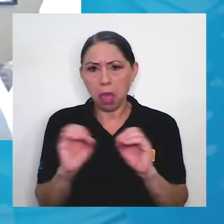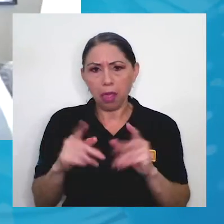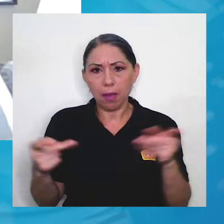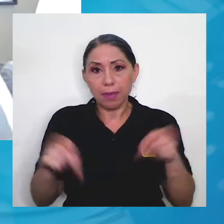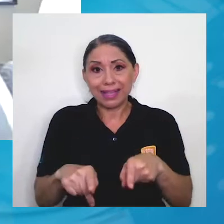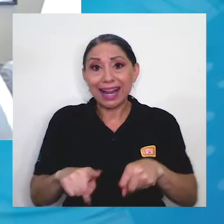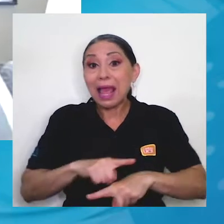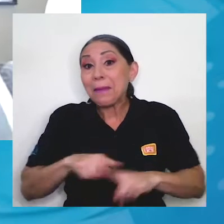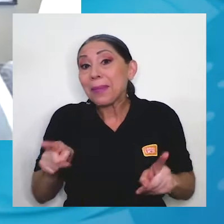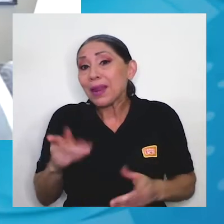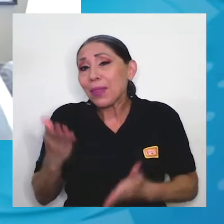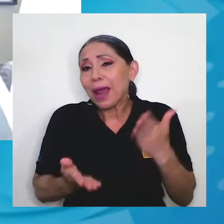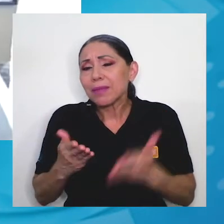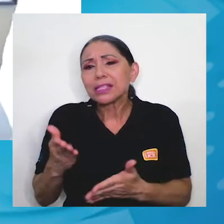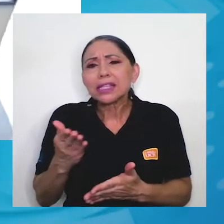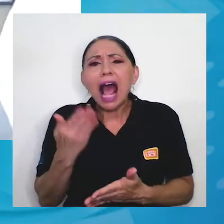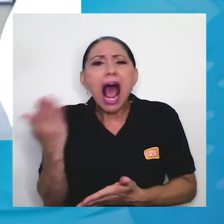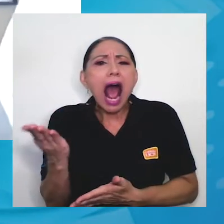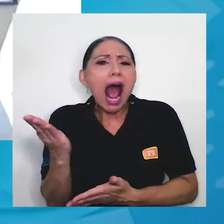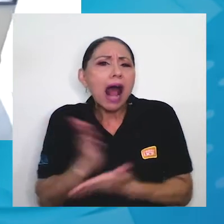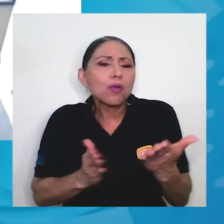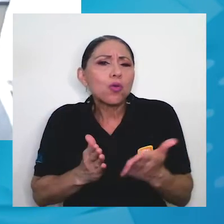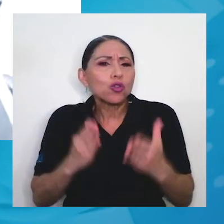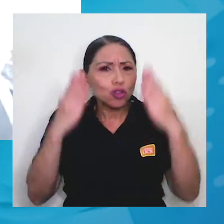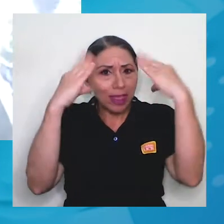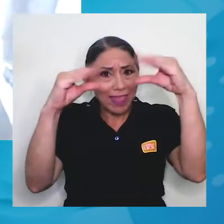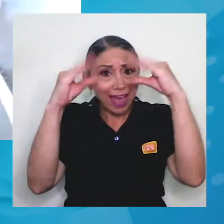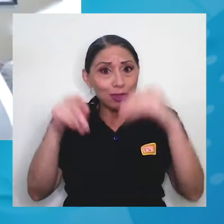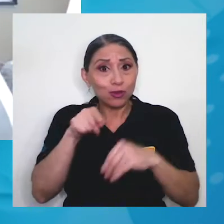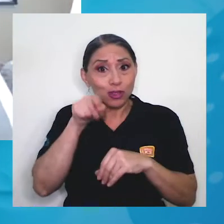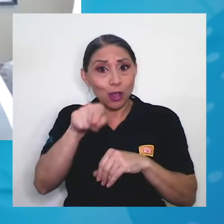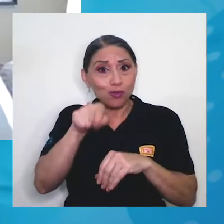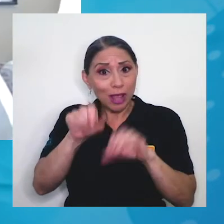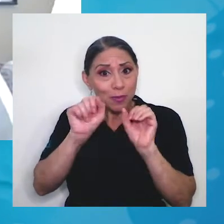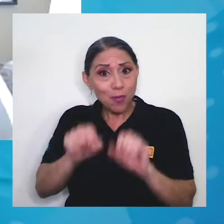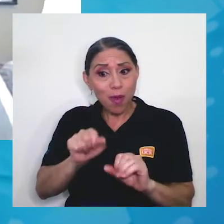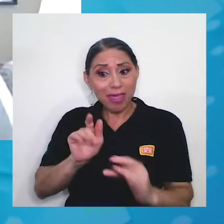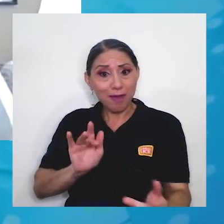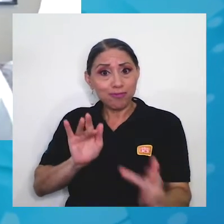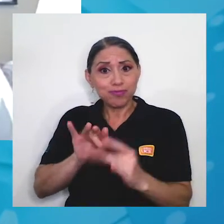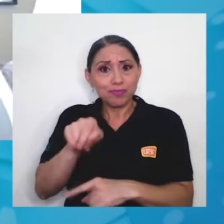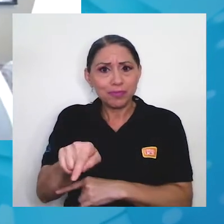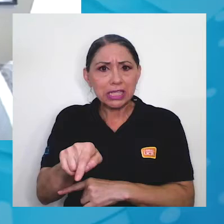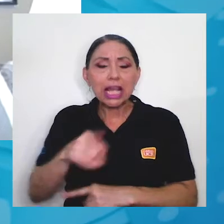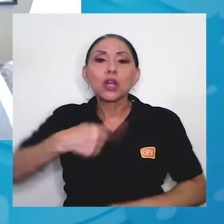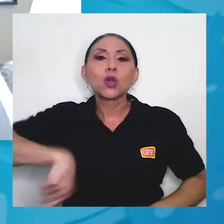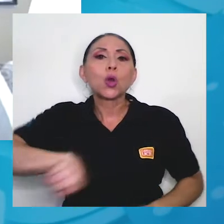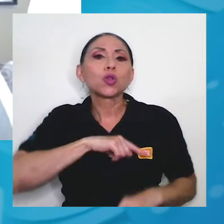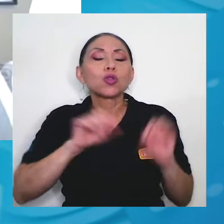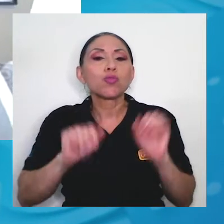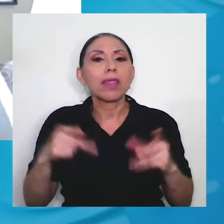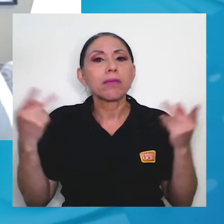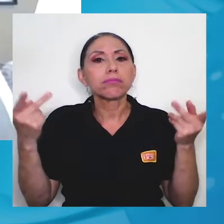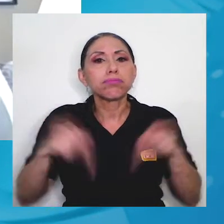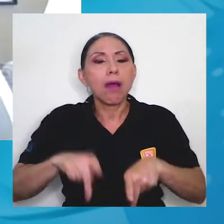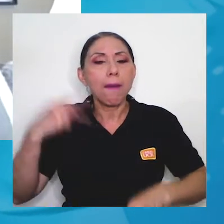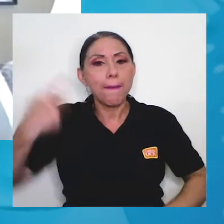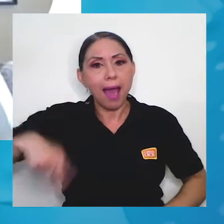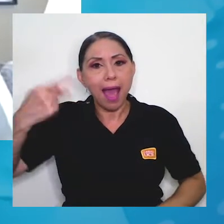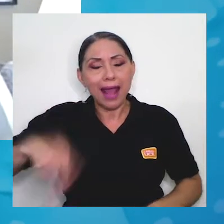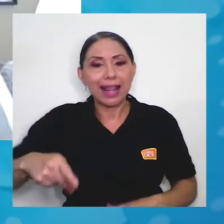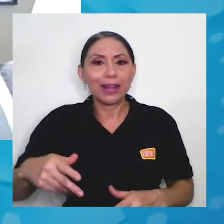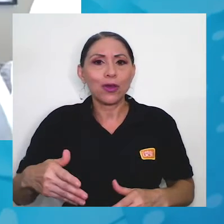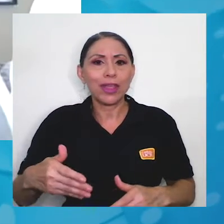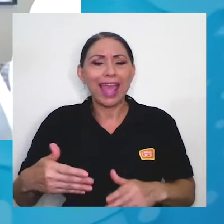nada, pero con solo algunos datos que es el objetivo primordial, nosotros estamos expuestos, por ejemplo, a